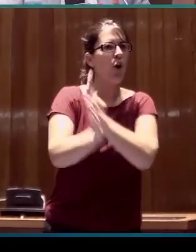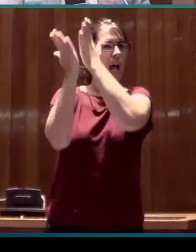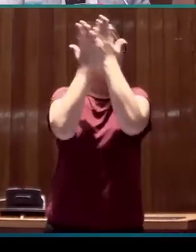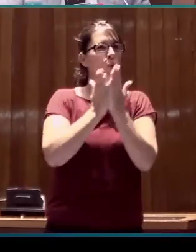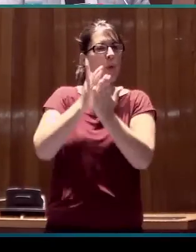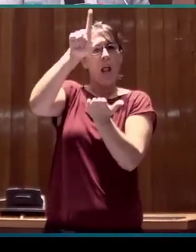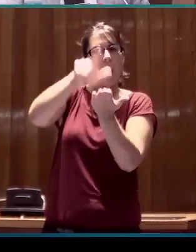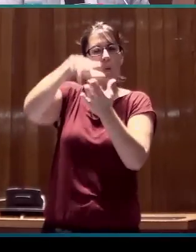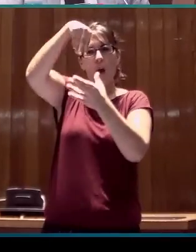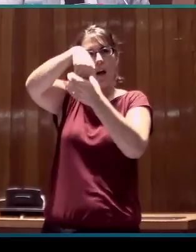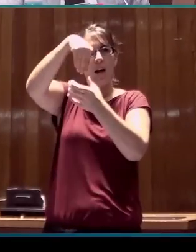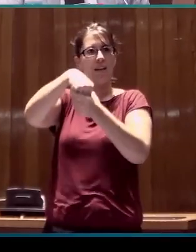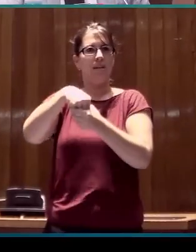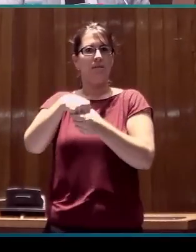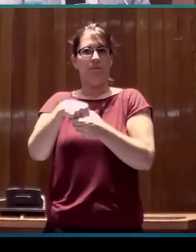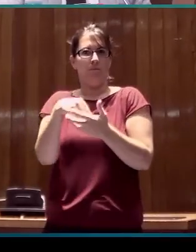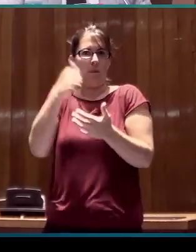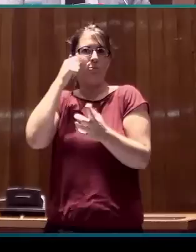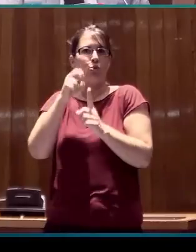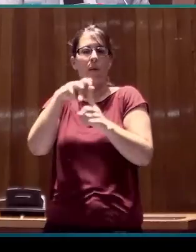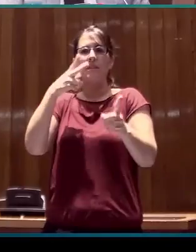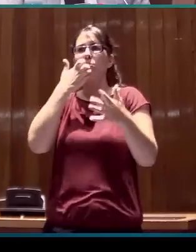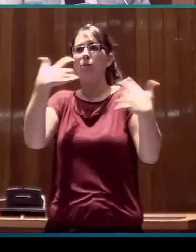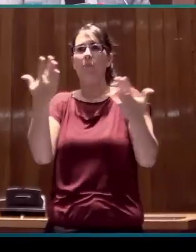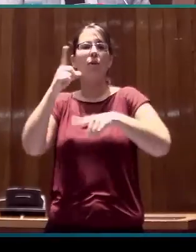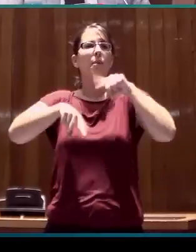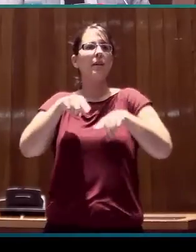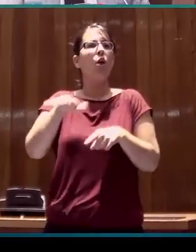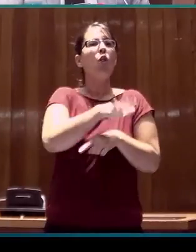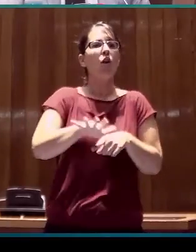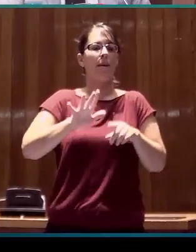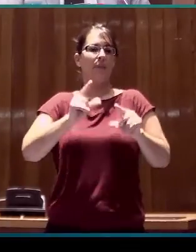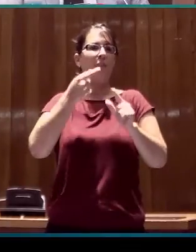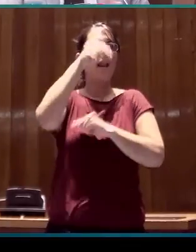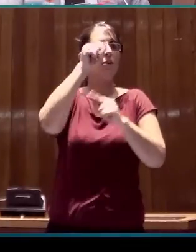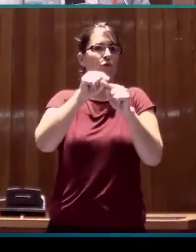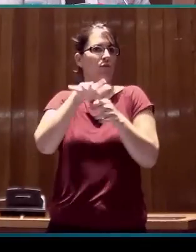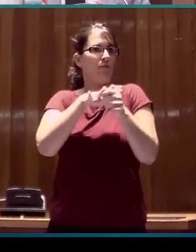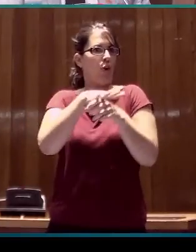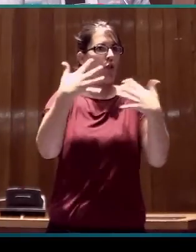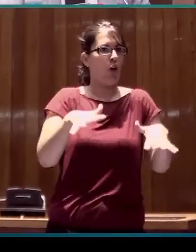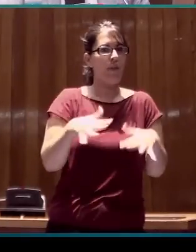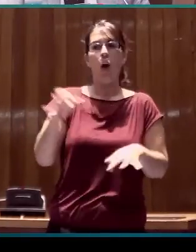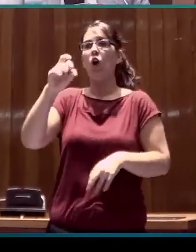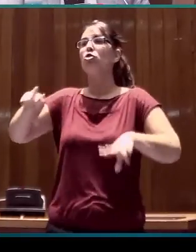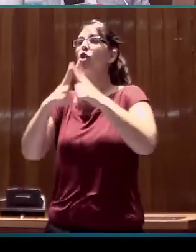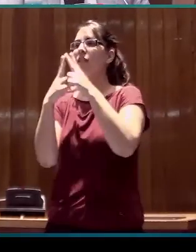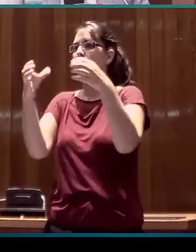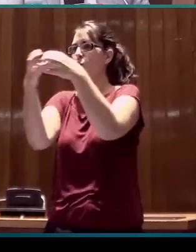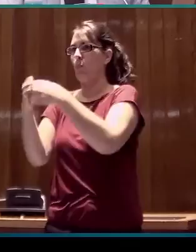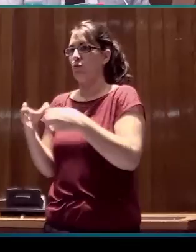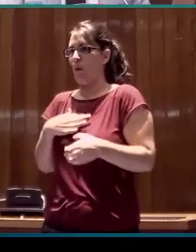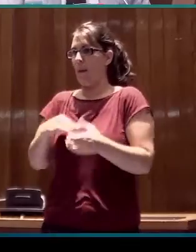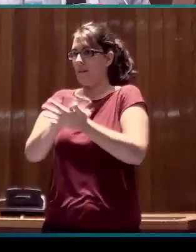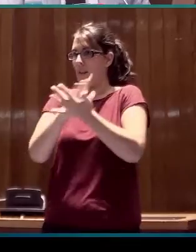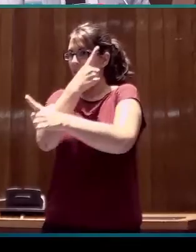su variación, desde el punto de vista dialectal o regional, desde el punto de vista socio-lectal, variantes sociales que puede presentar la lengua,